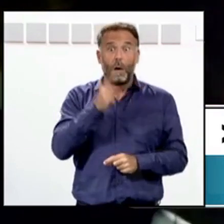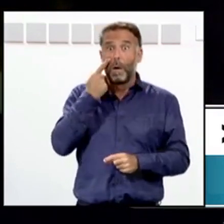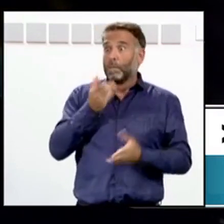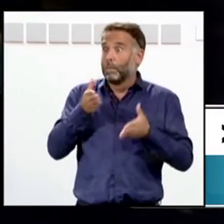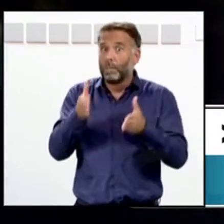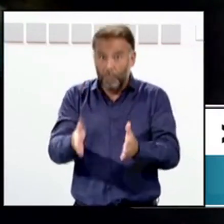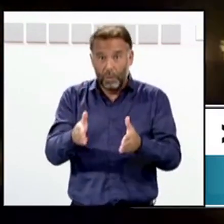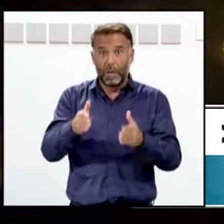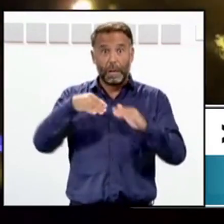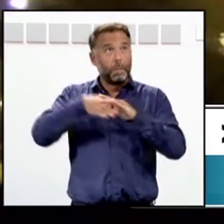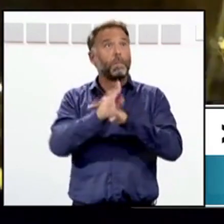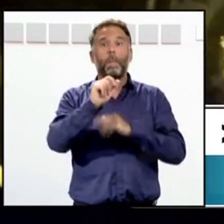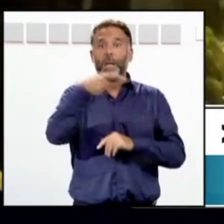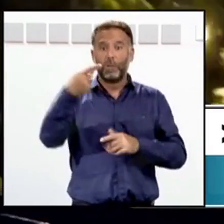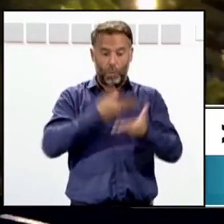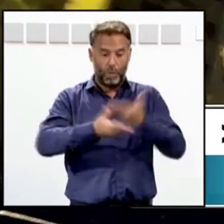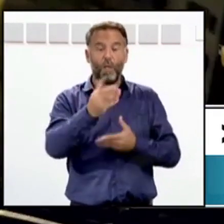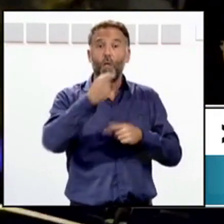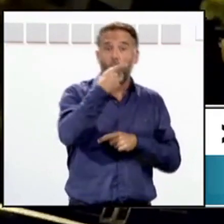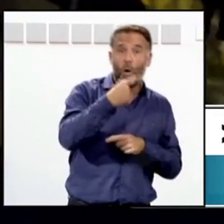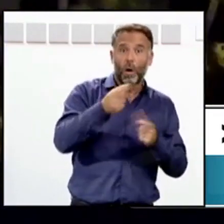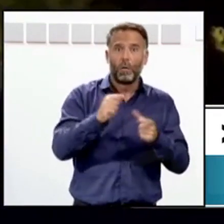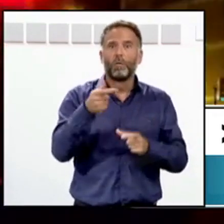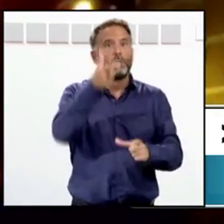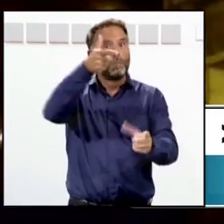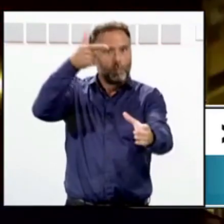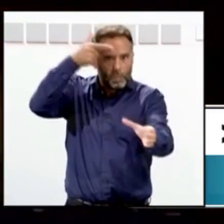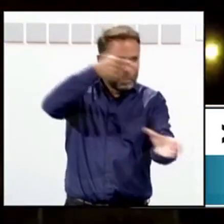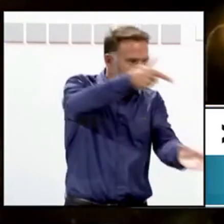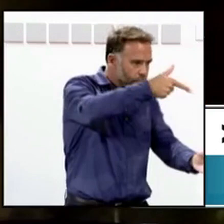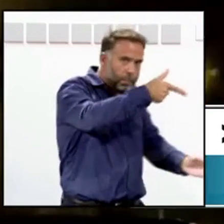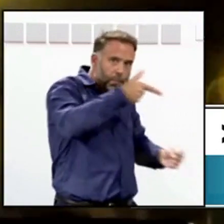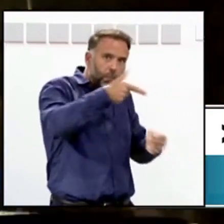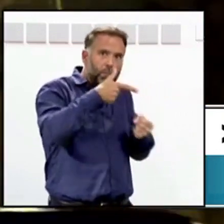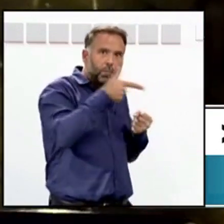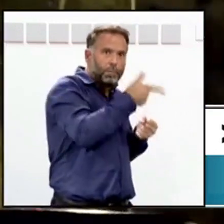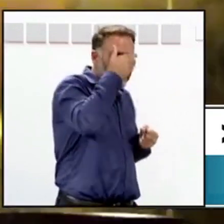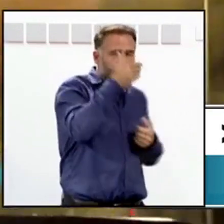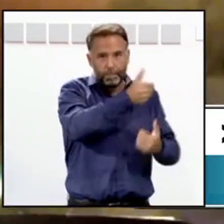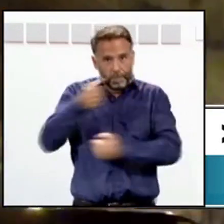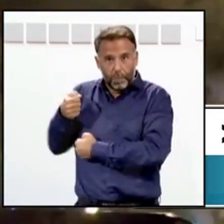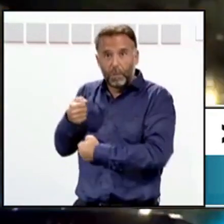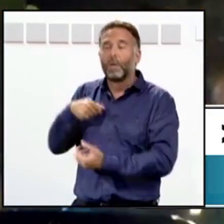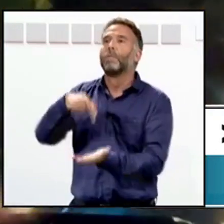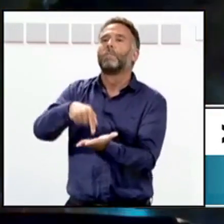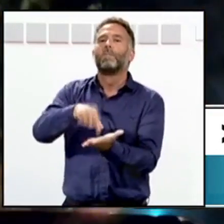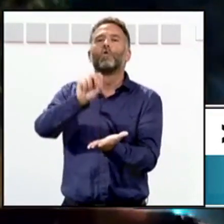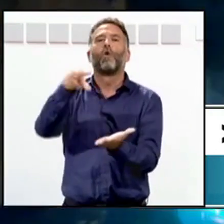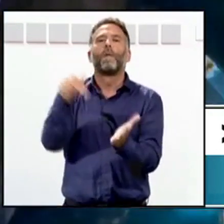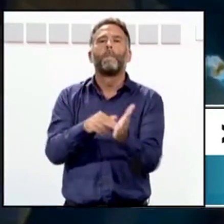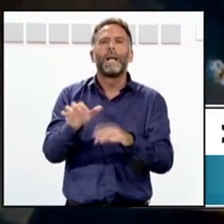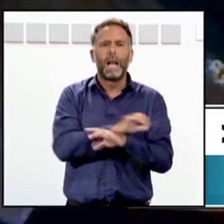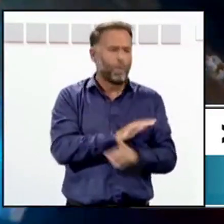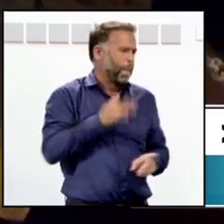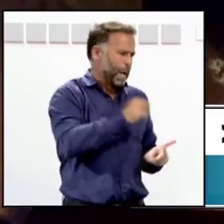inmueble donde se produciría el cambio, fueron introducidos a punta de pistola. Después de exigir el pago de 12.000 euros, les